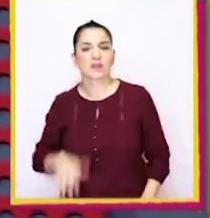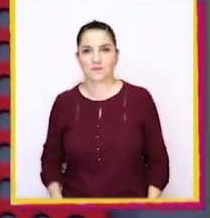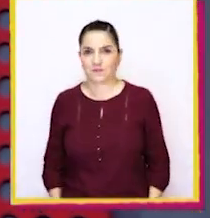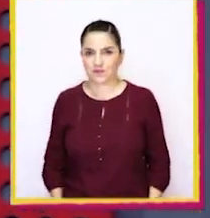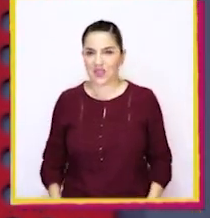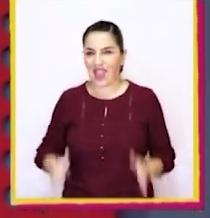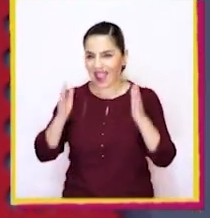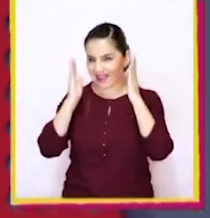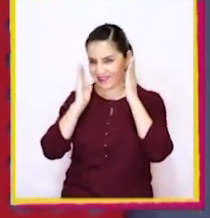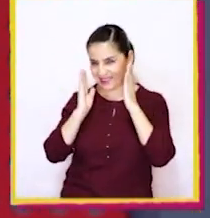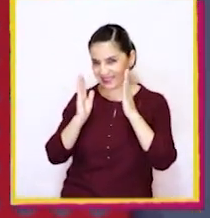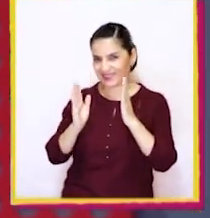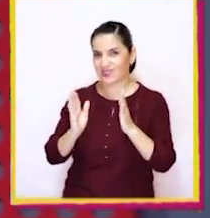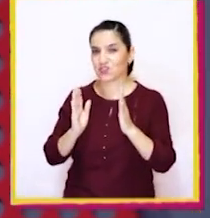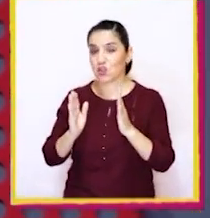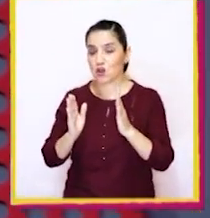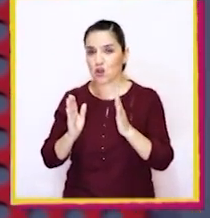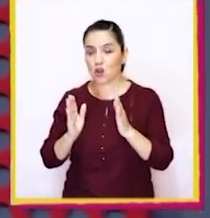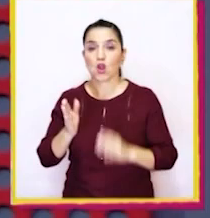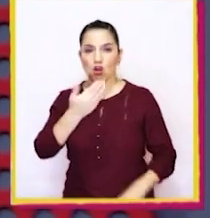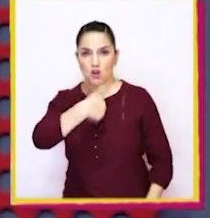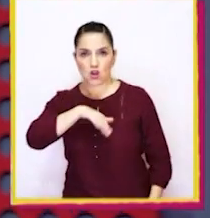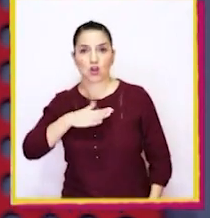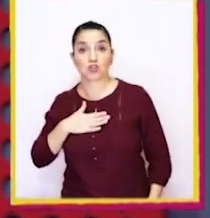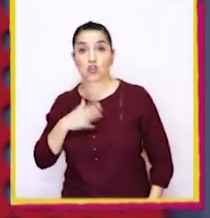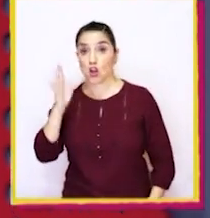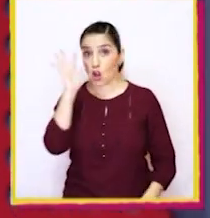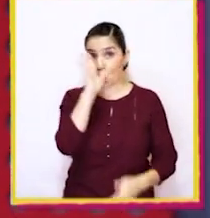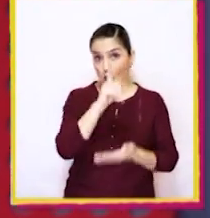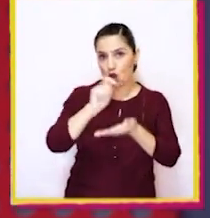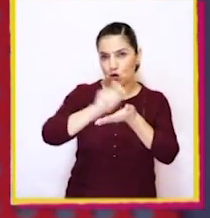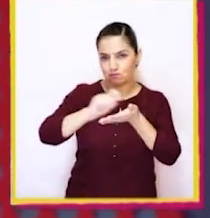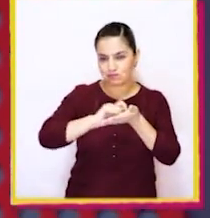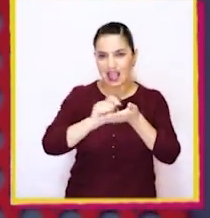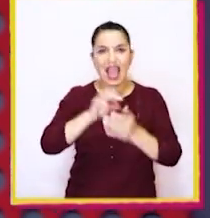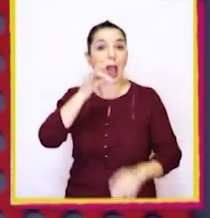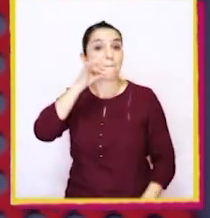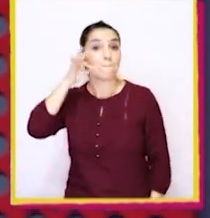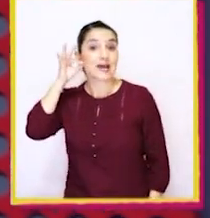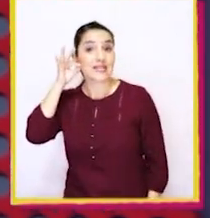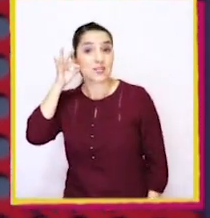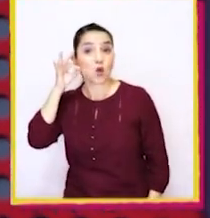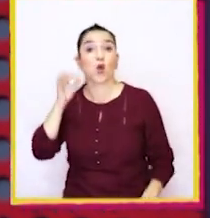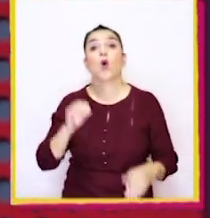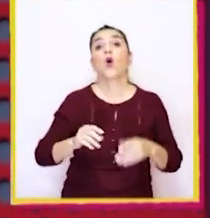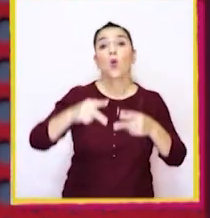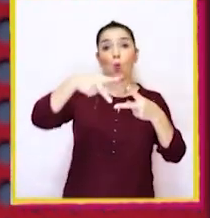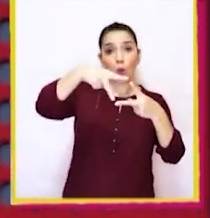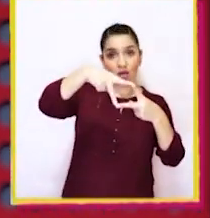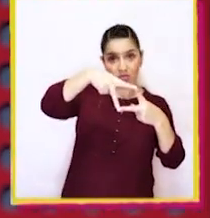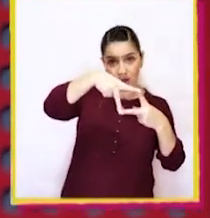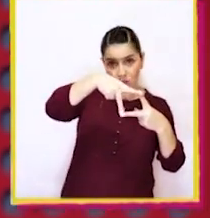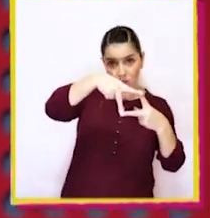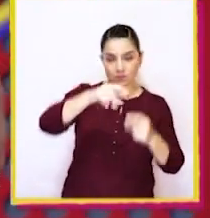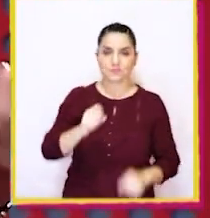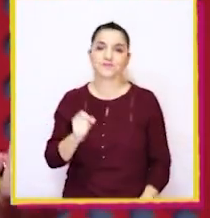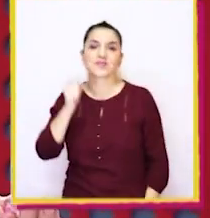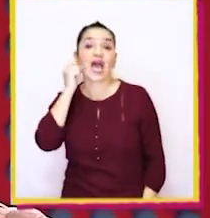siguientes. Pongan mucha atención porque tenemos que pintar de amarillo los cuadrados.